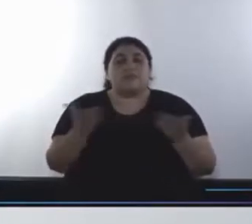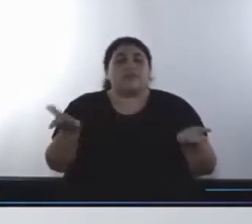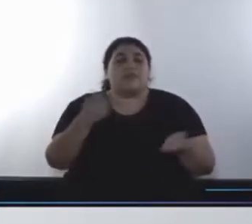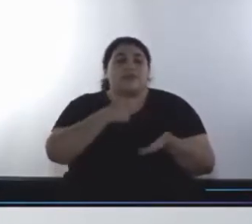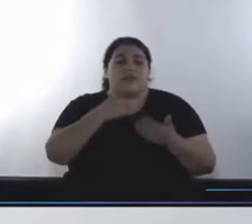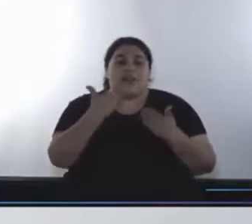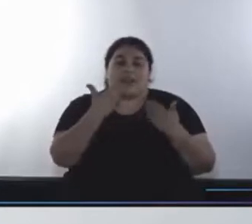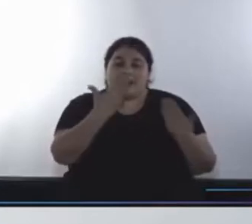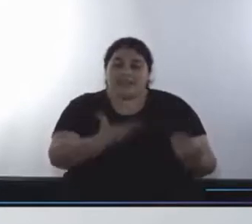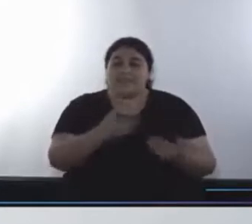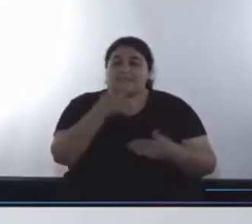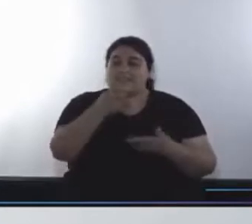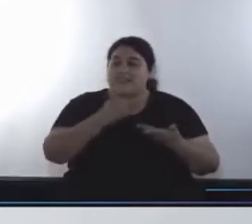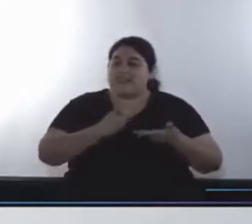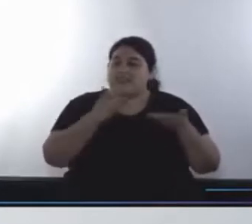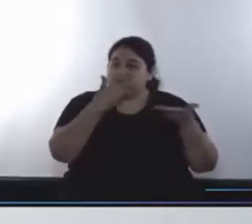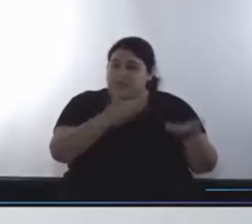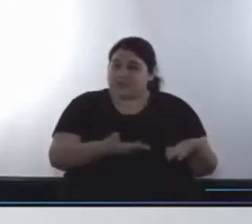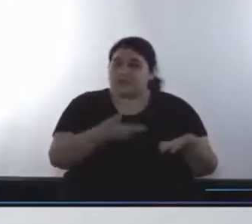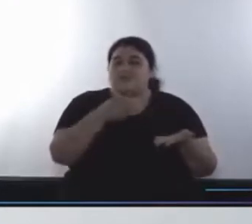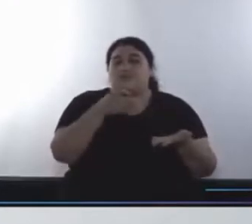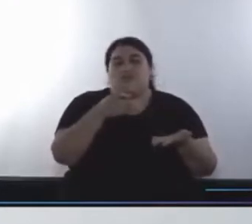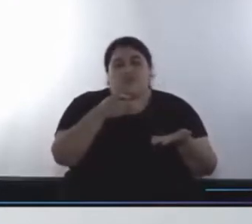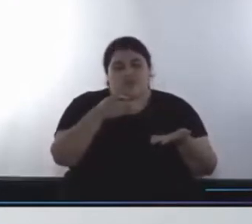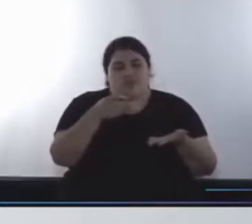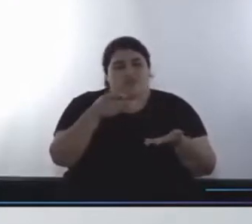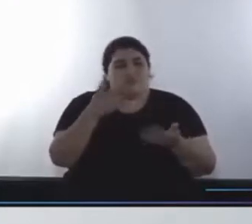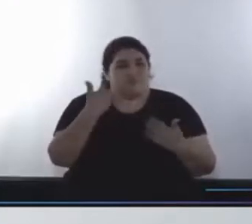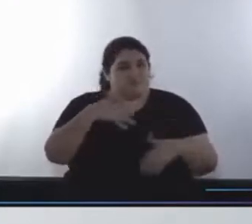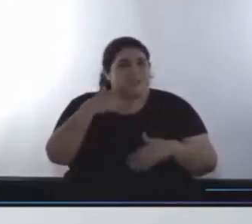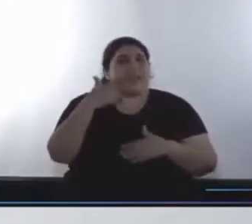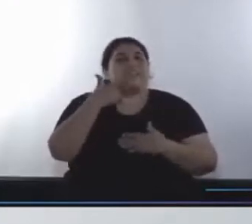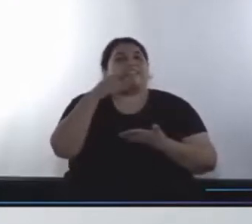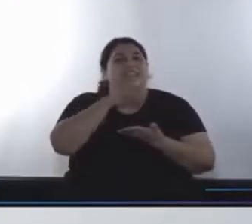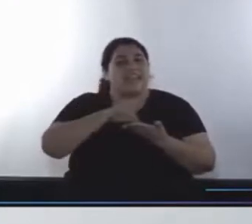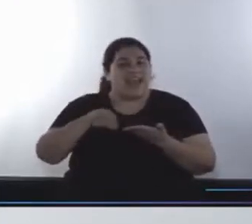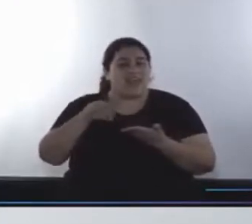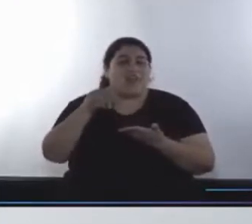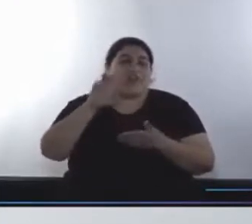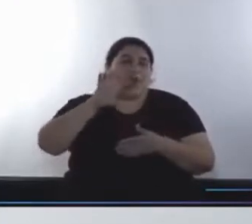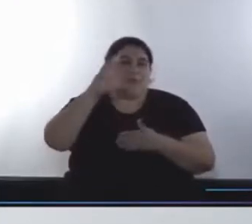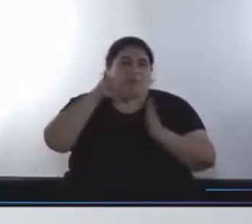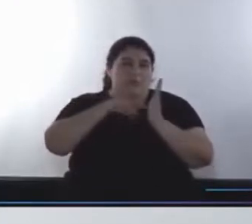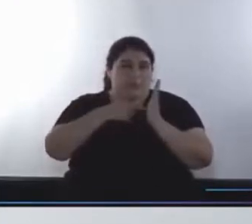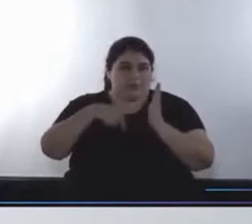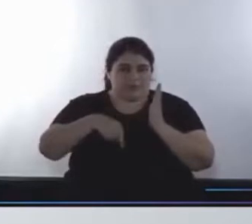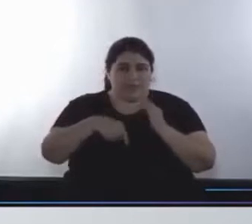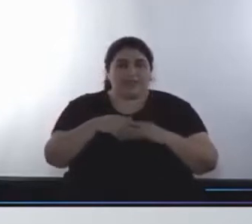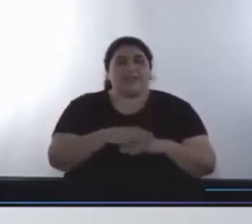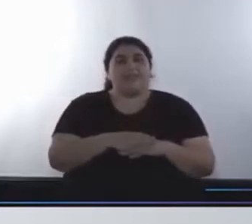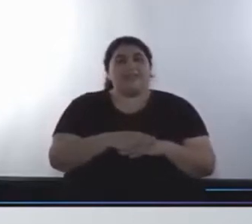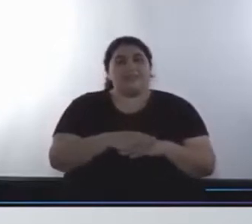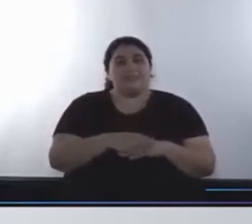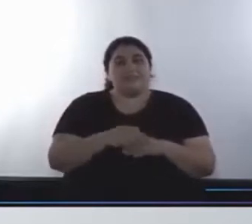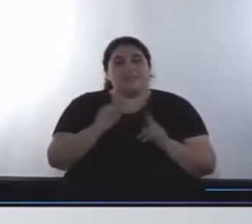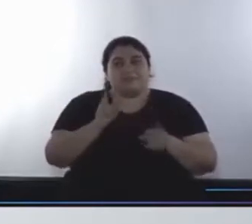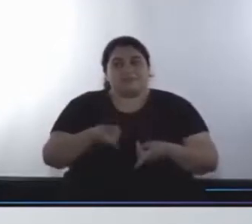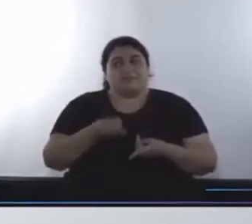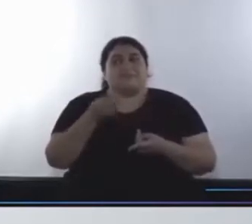agradecer por la invitación al Honorable Senado de la Provincia de Buenos Aires, en particular